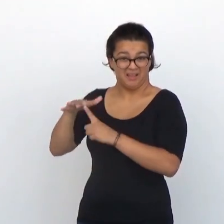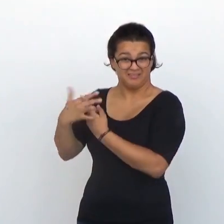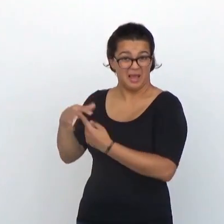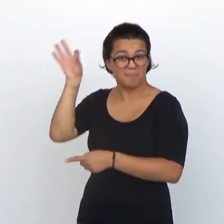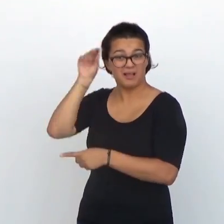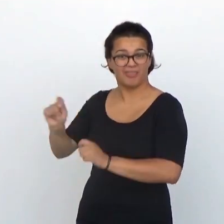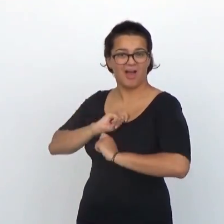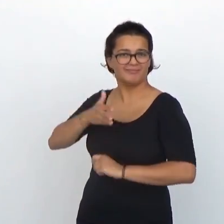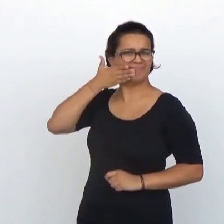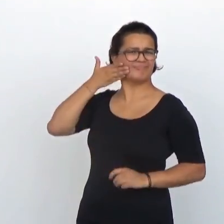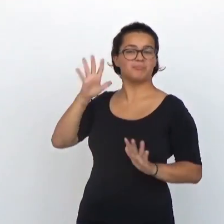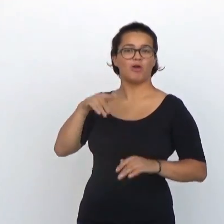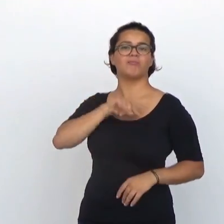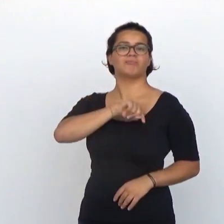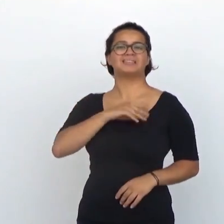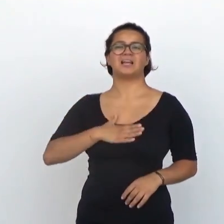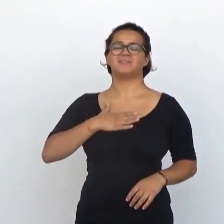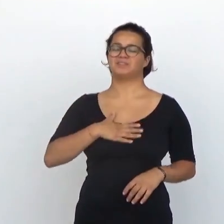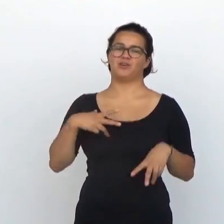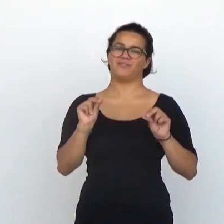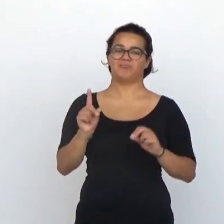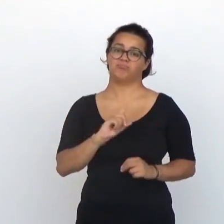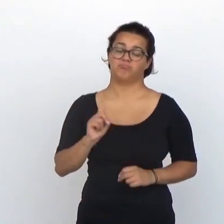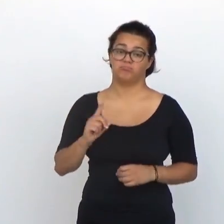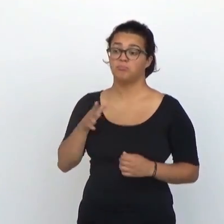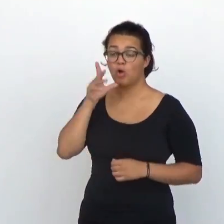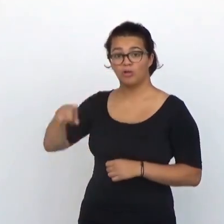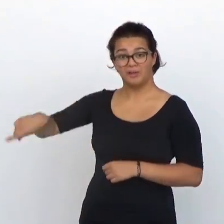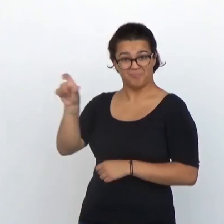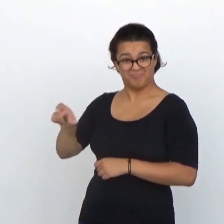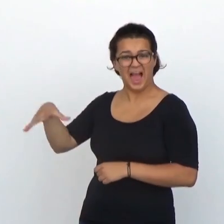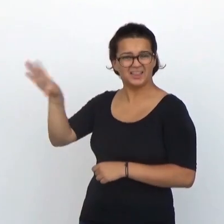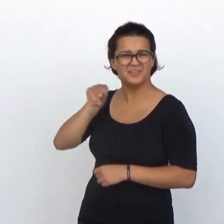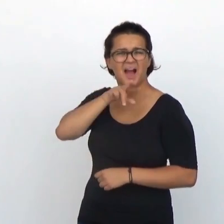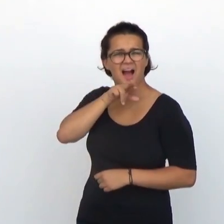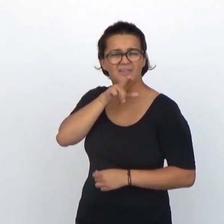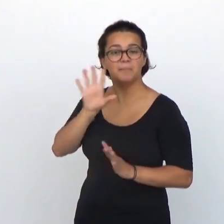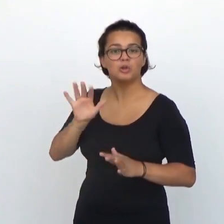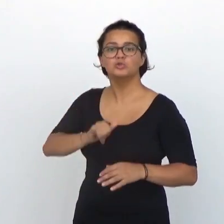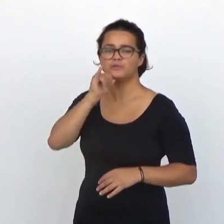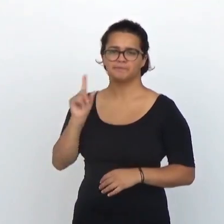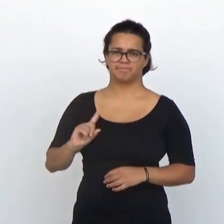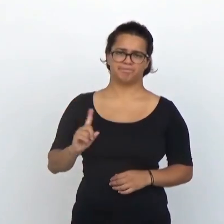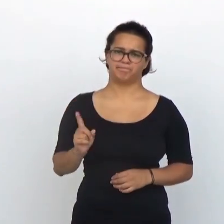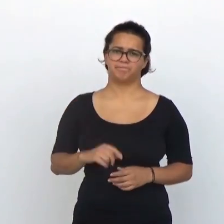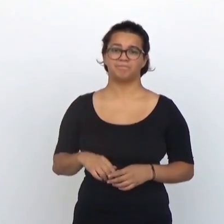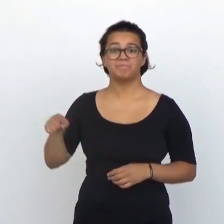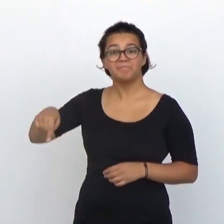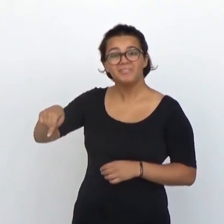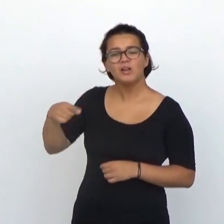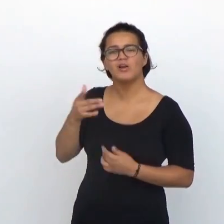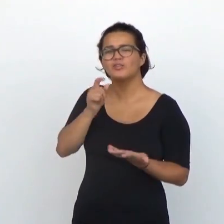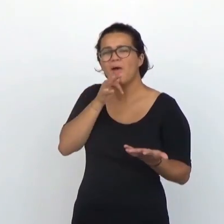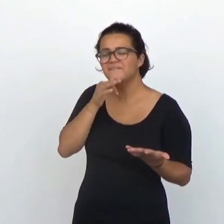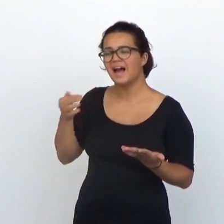darnos por satisfechos. Es cierto que estos pacientes entienden al habla pero no basta. todavía son incapaces de apreciar las